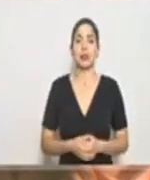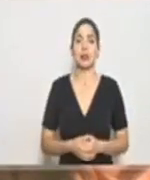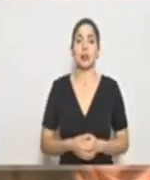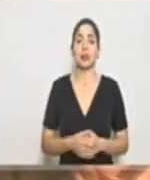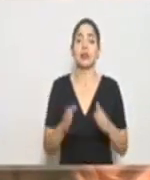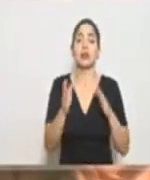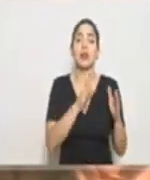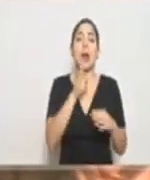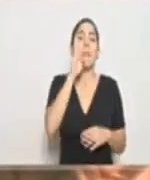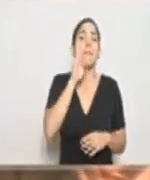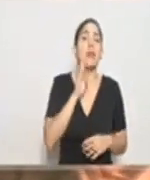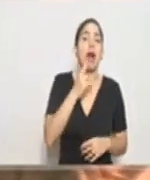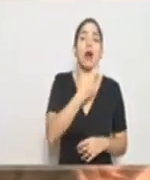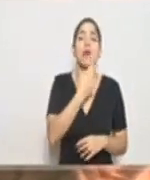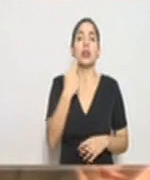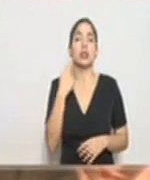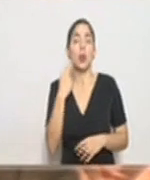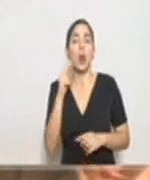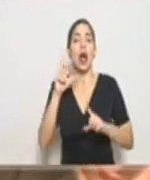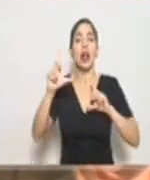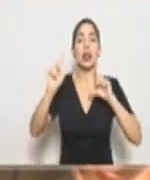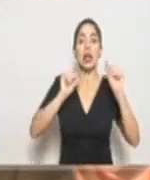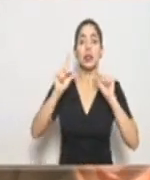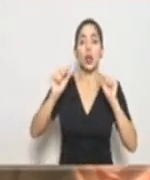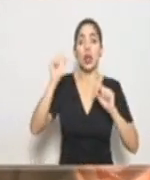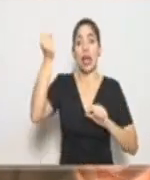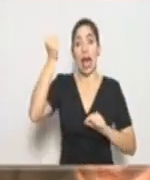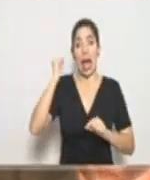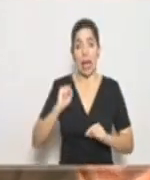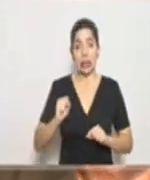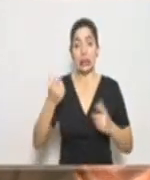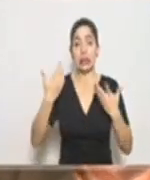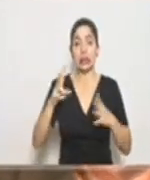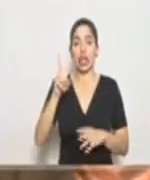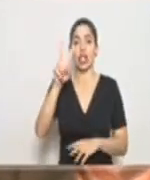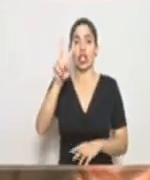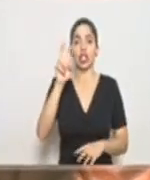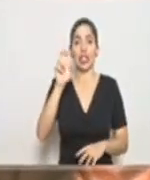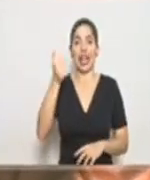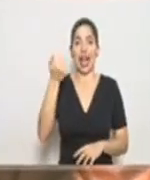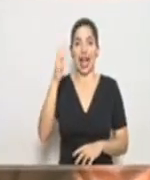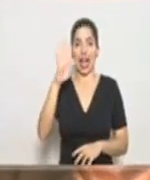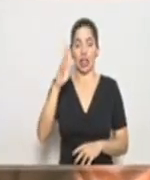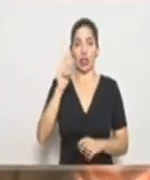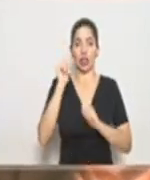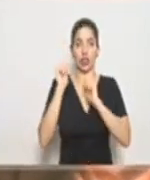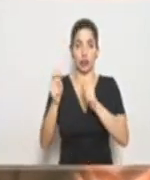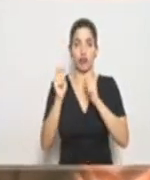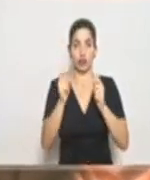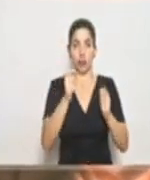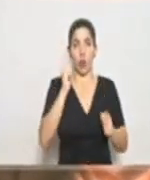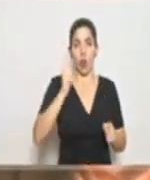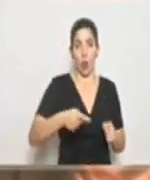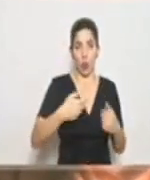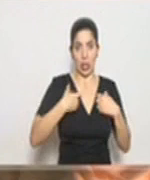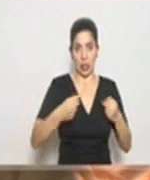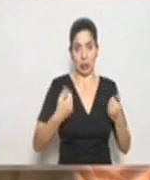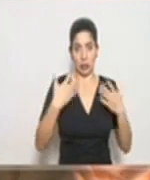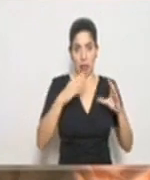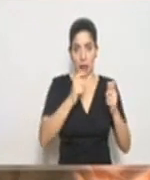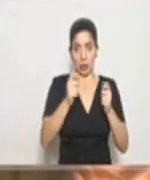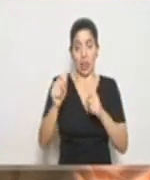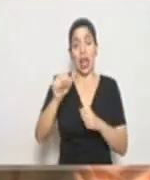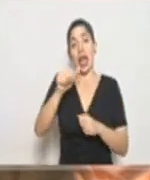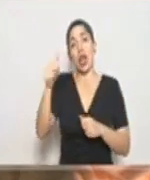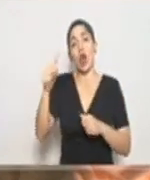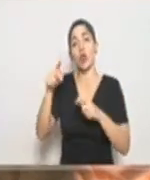a bares, restaurantes, discotecas y casinos se han dado 214 órdenes sanitarias y otros locales